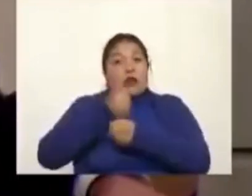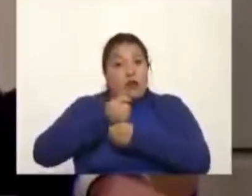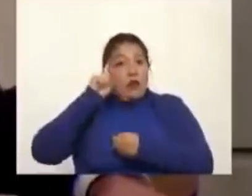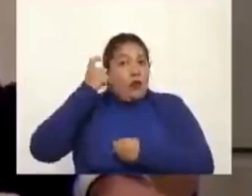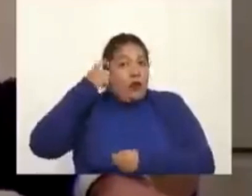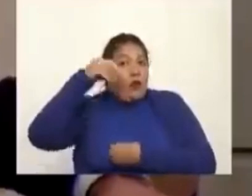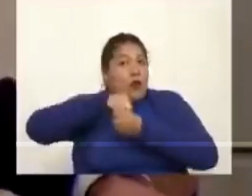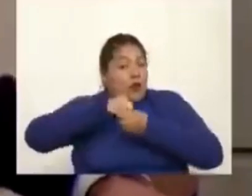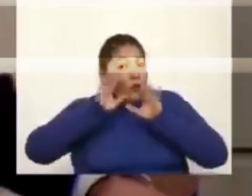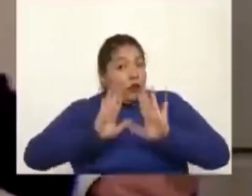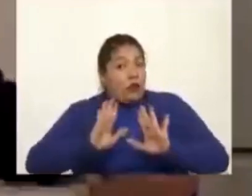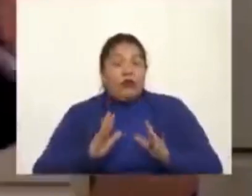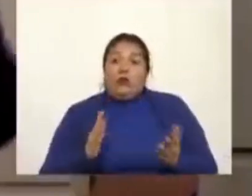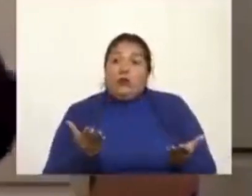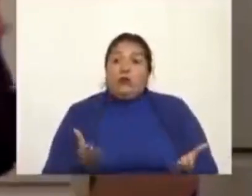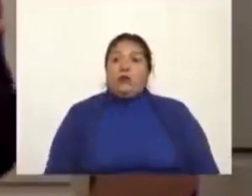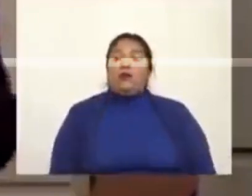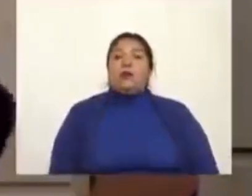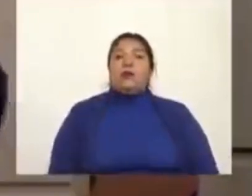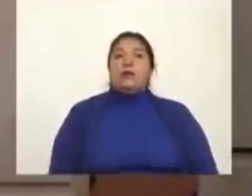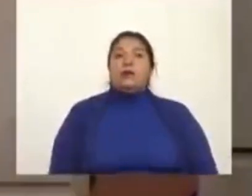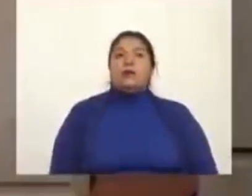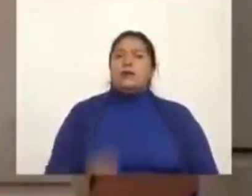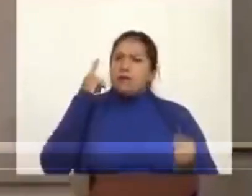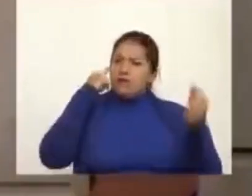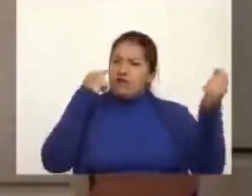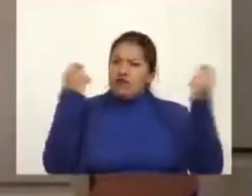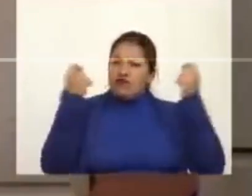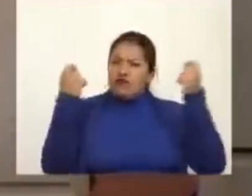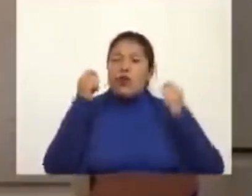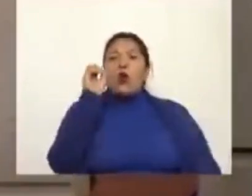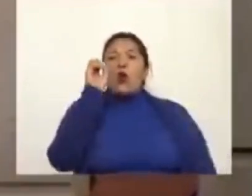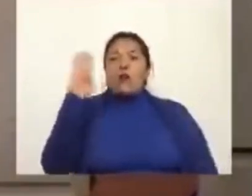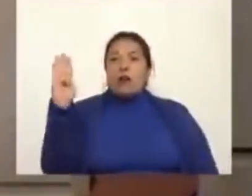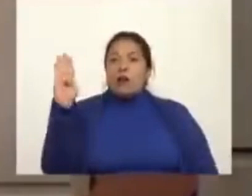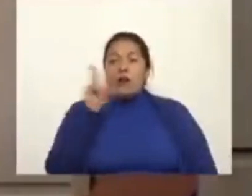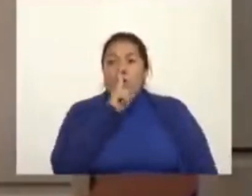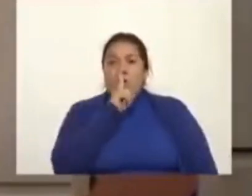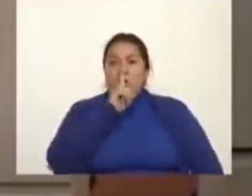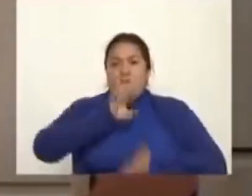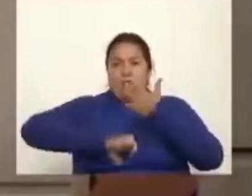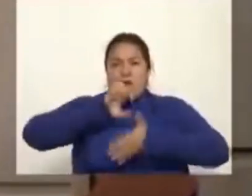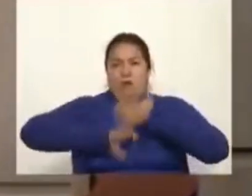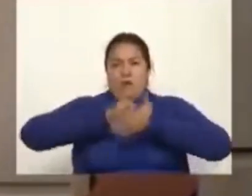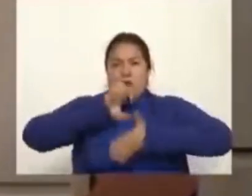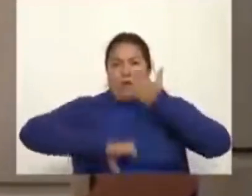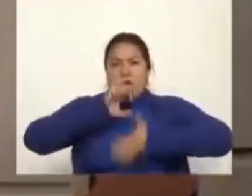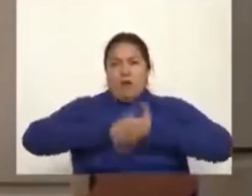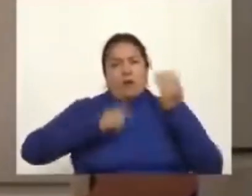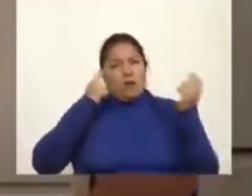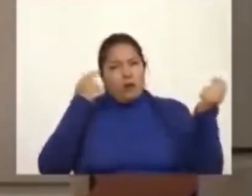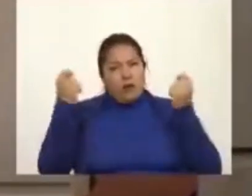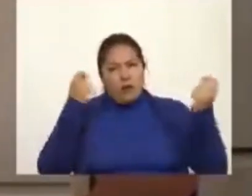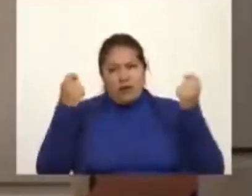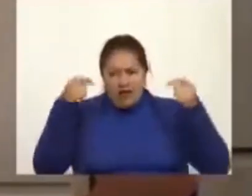general. Ahora, la estrategia de Odebrecht, ¿por qué no confiesa todo él? Y nos